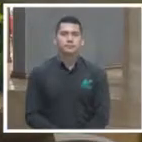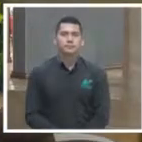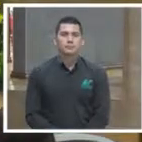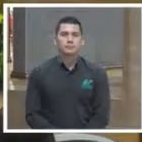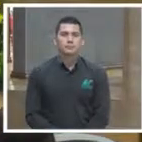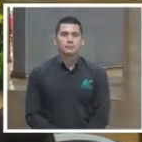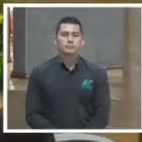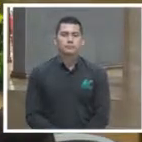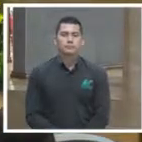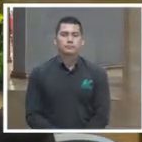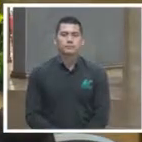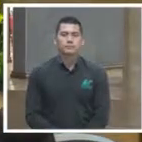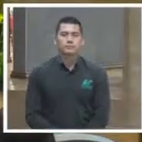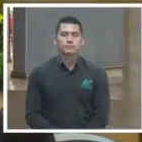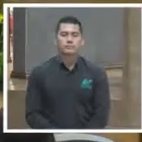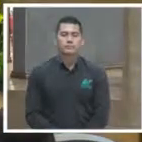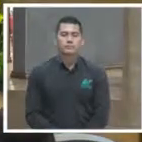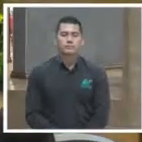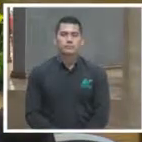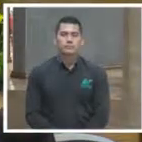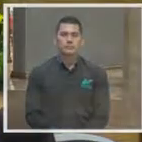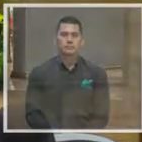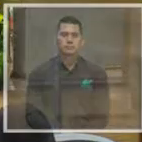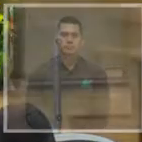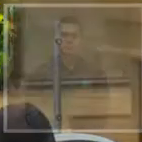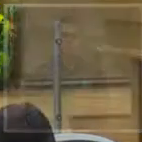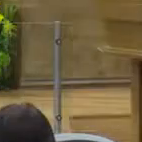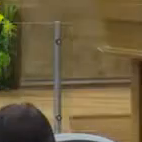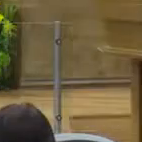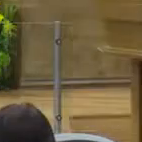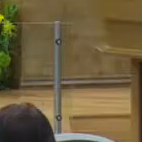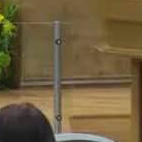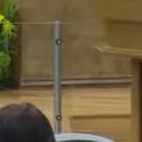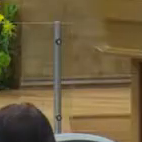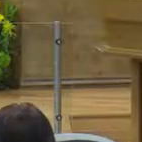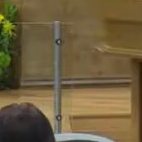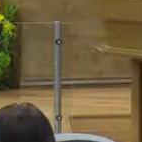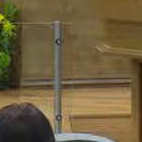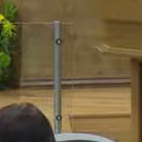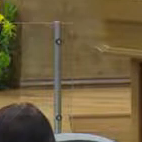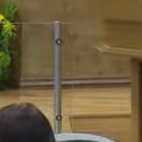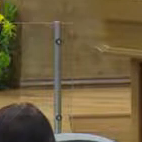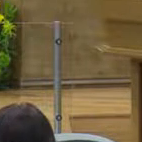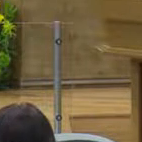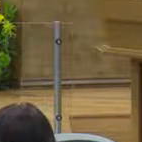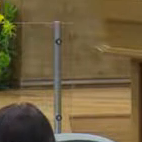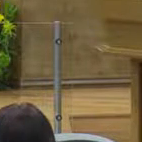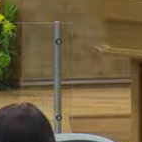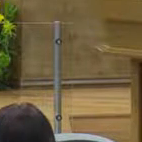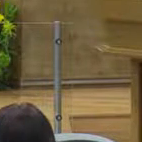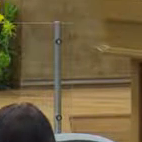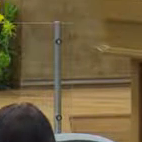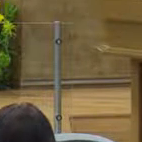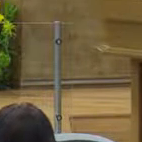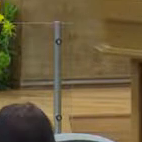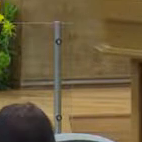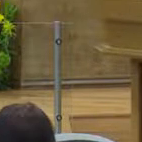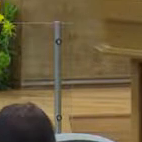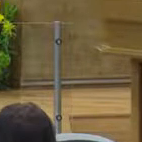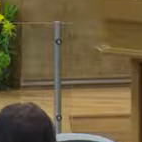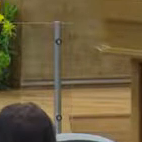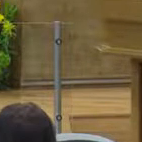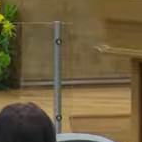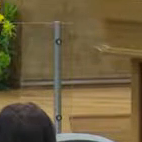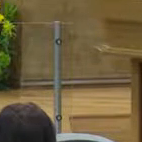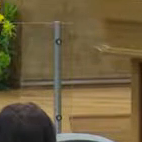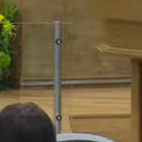tipo de participación activa, pensando que puede tener una consecuencia. Por supuesto, sería un espacio de inclusión,